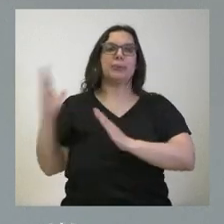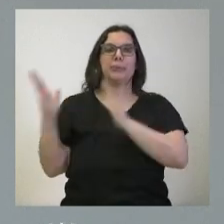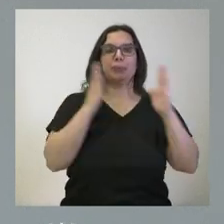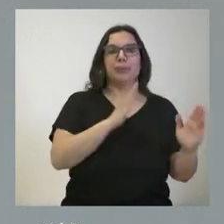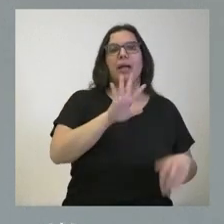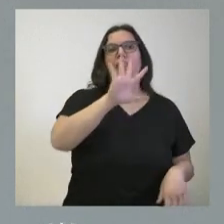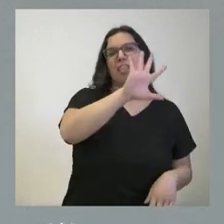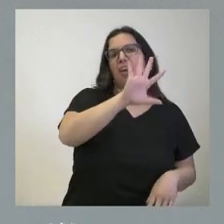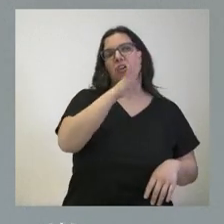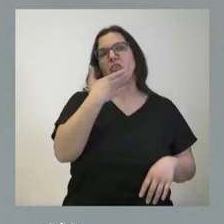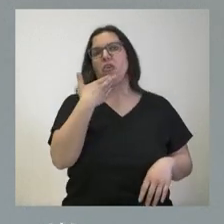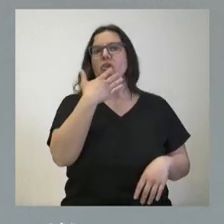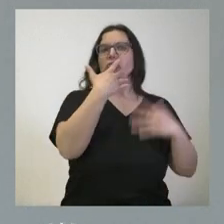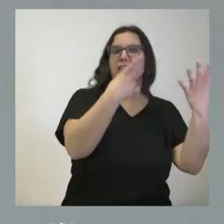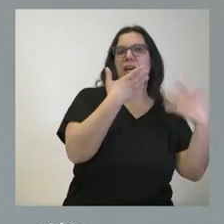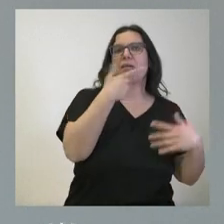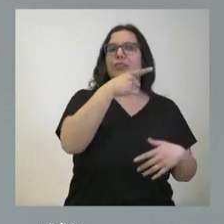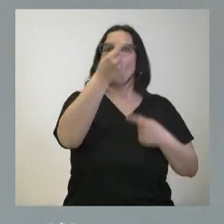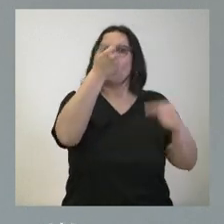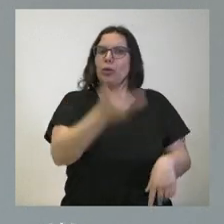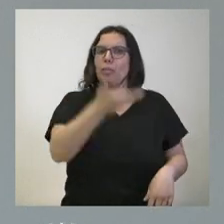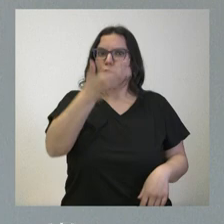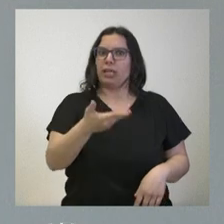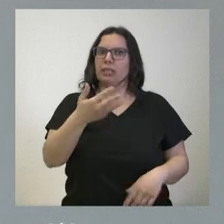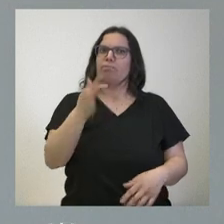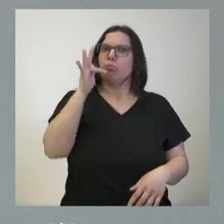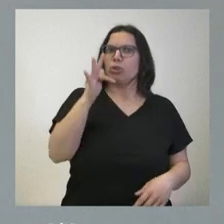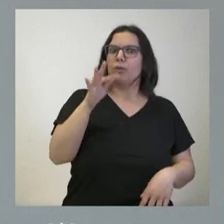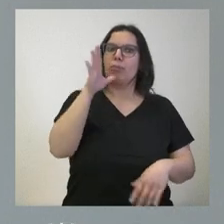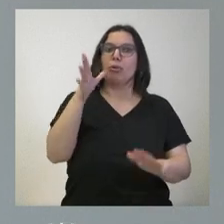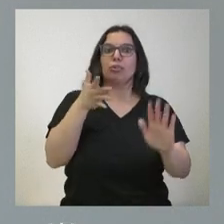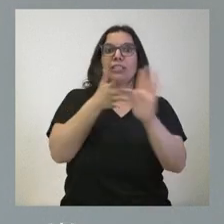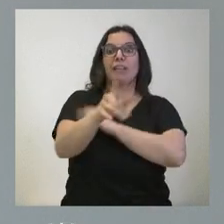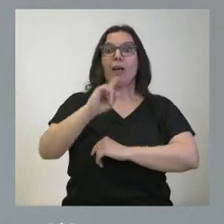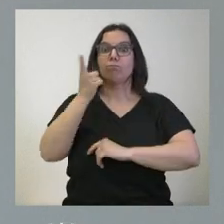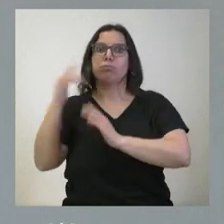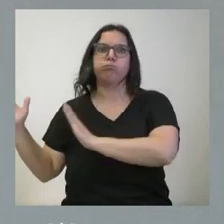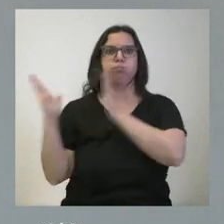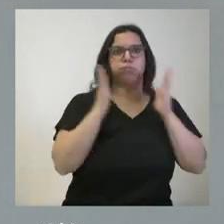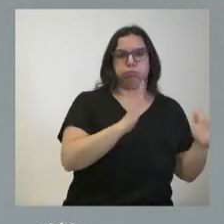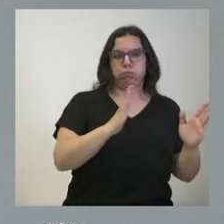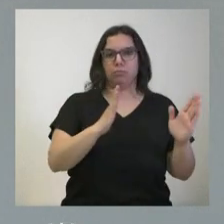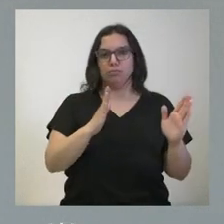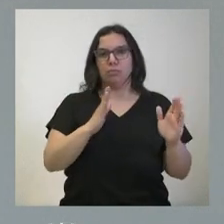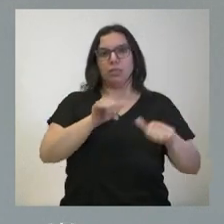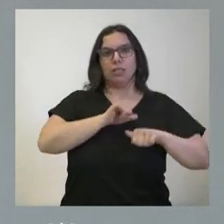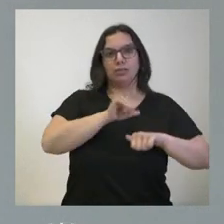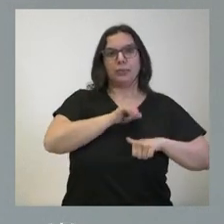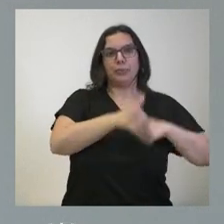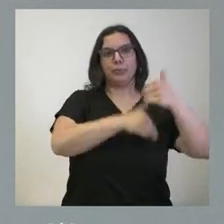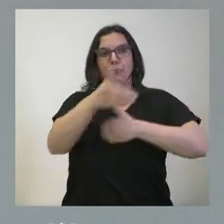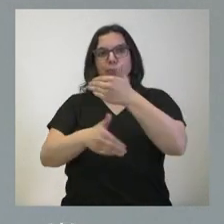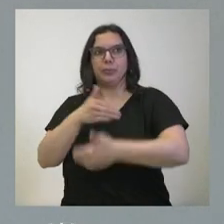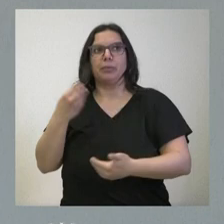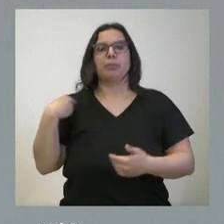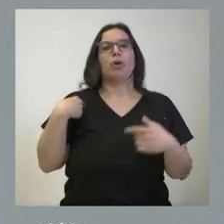5 o 6 años. Es un salto muy relevante en términos positivos, porque se ha reducido prácticamente a la mitad el periodo de detección de